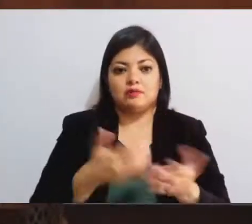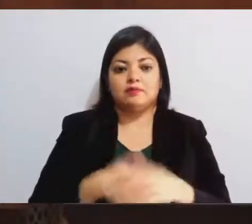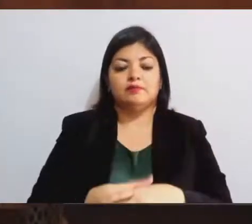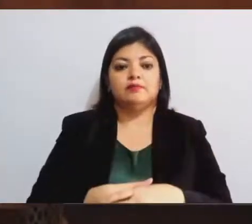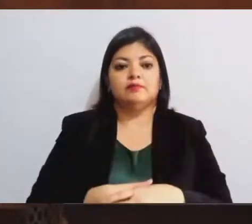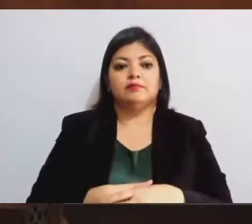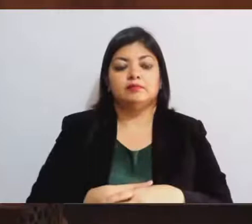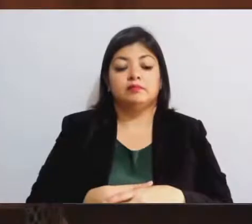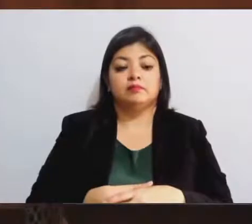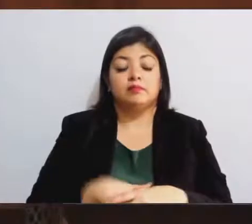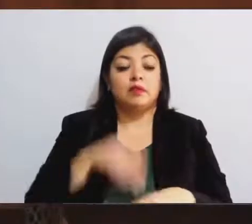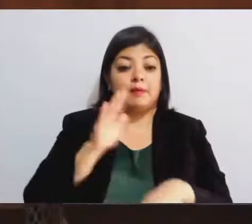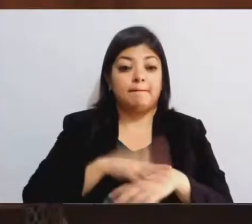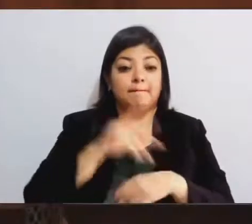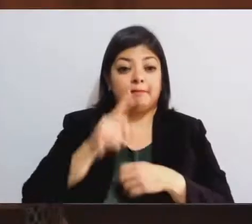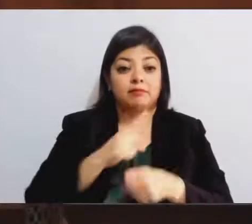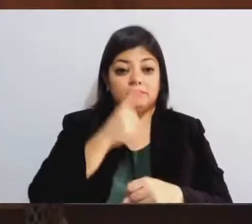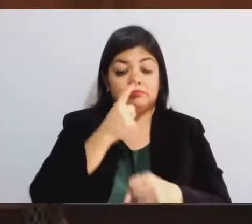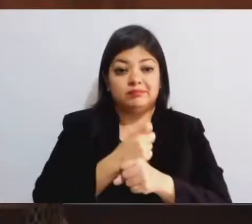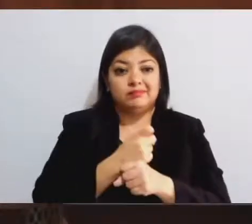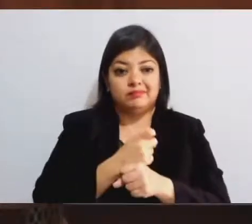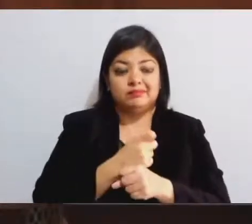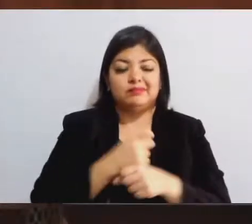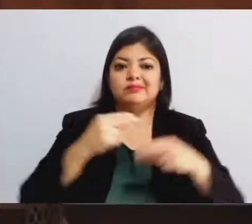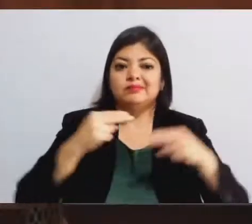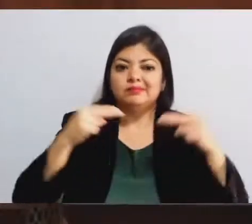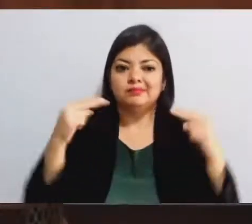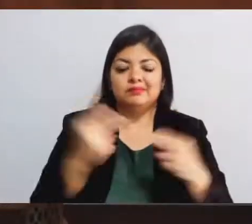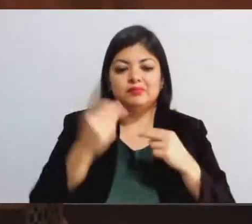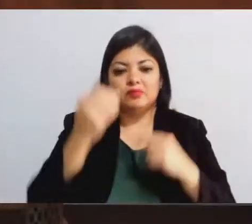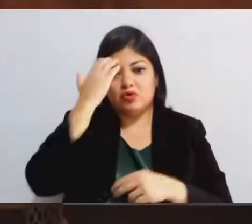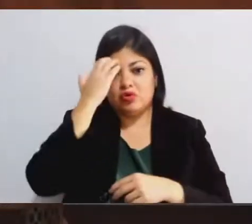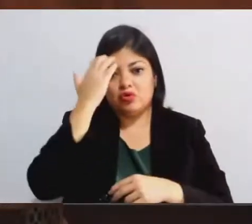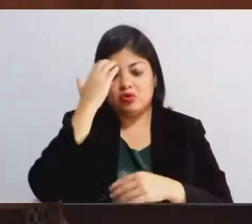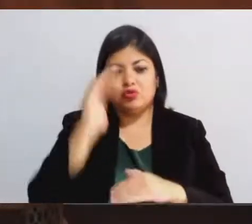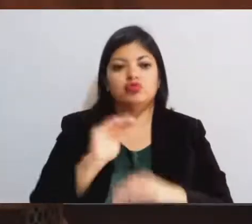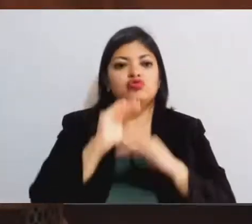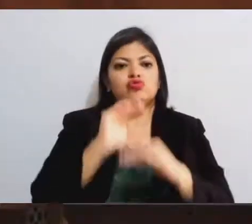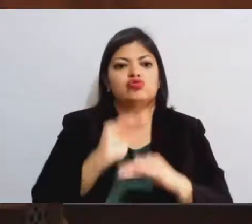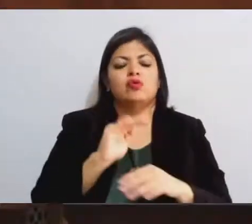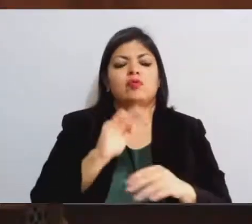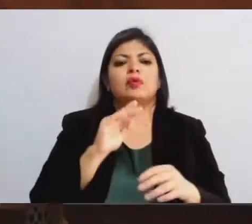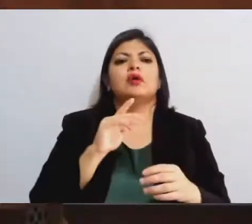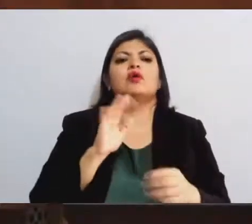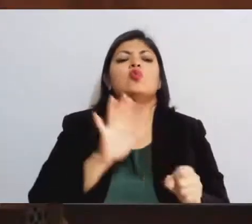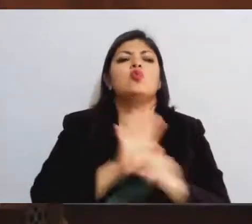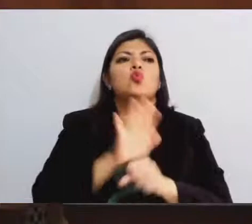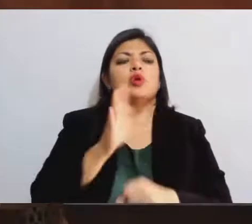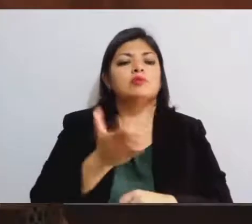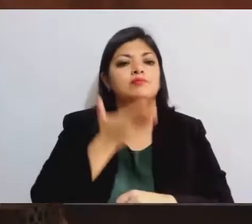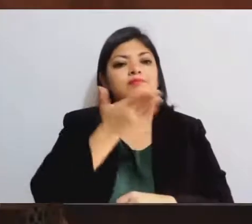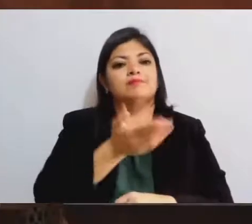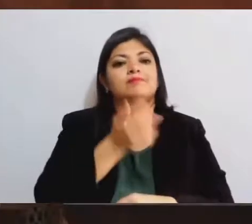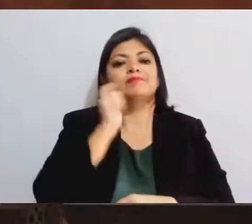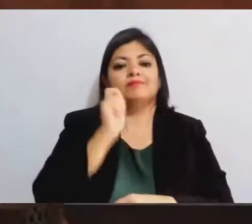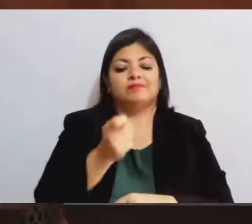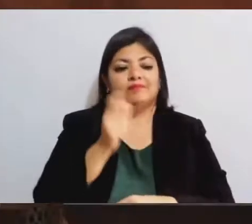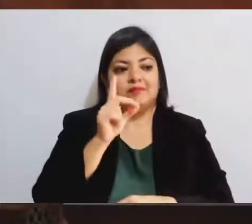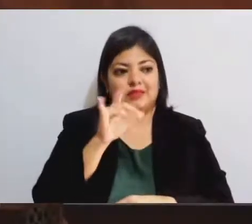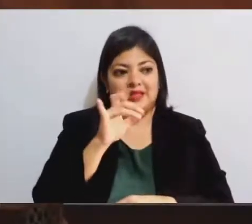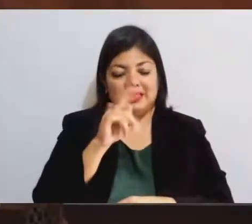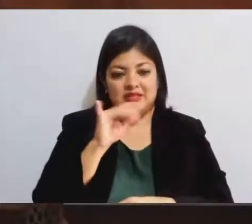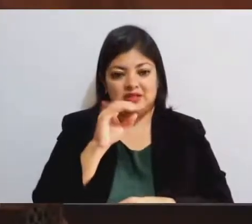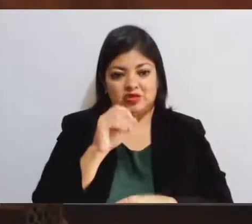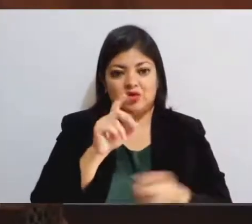Especialmente, es prioridad conocer sobre aquellas que se han solicitado por delitos imputados a personas